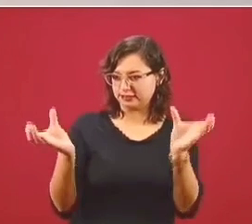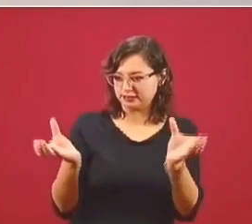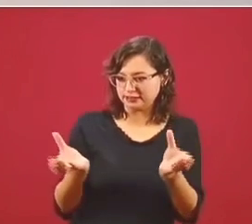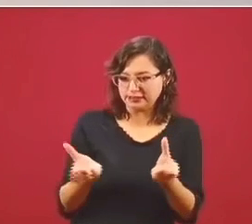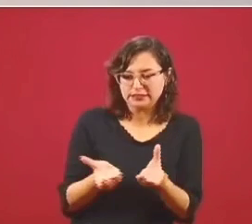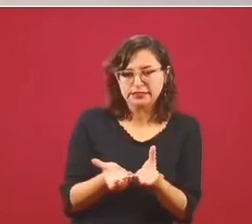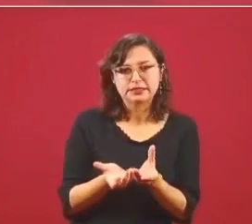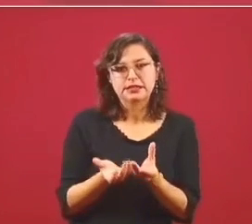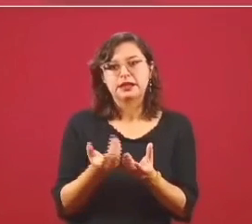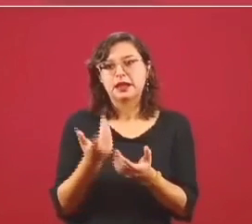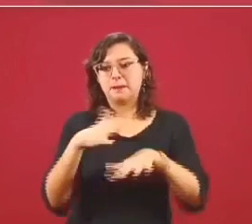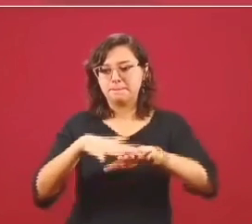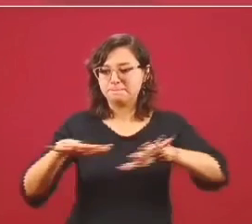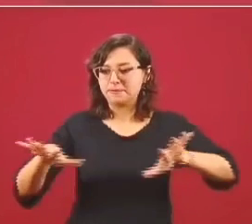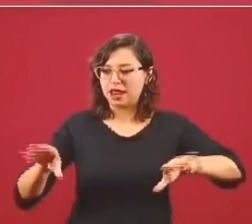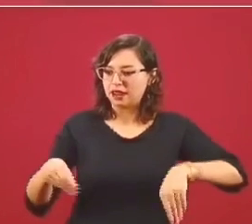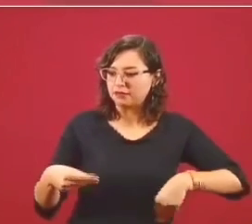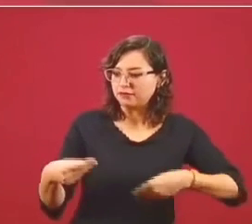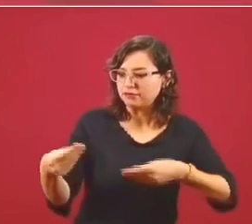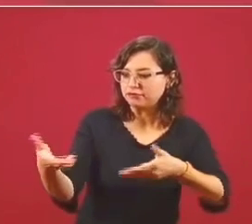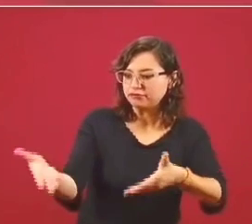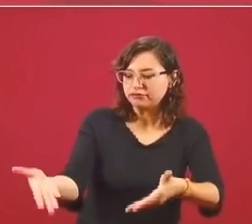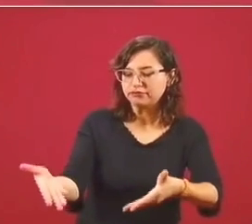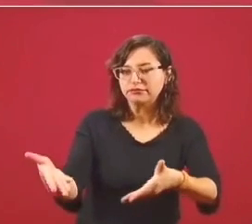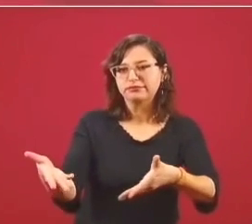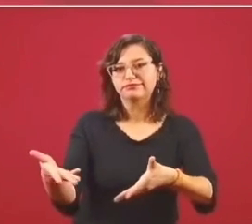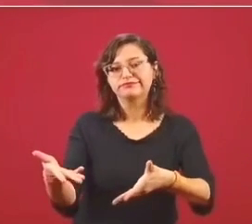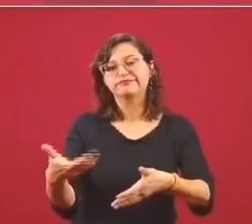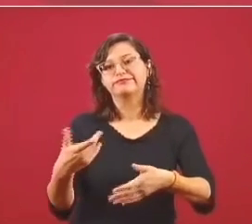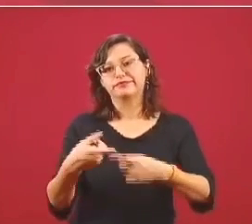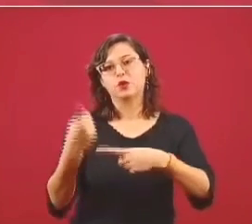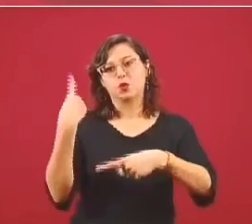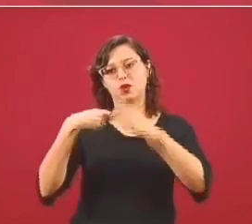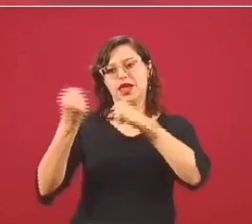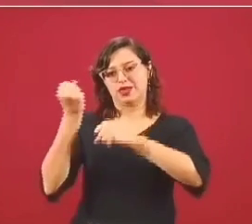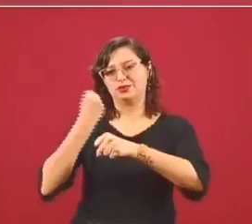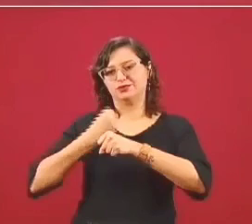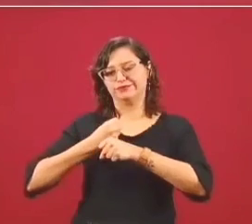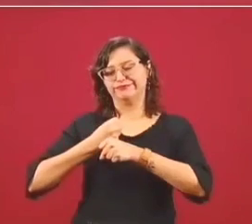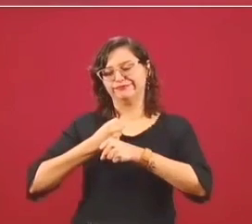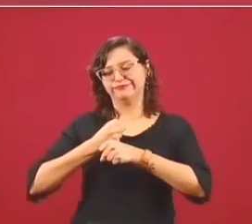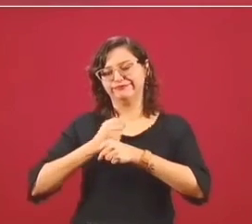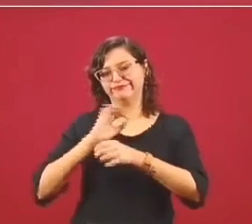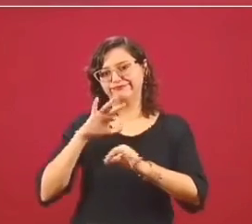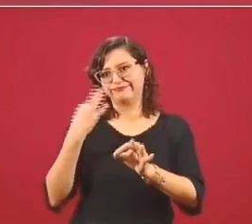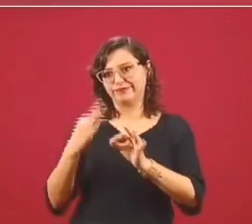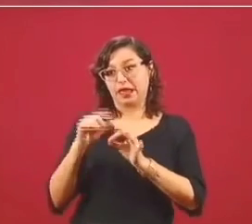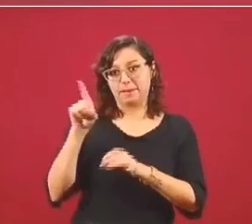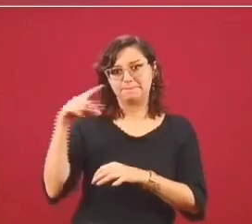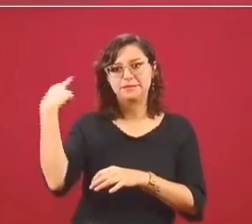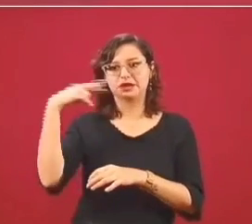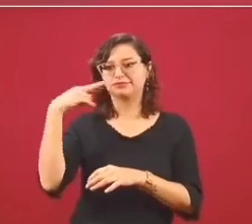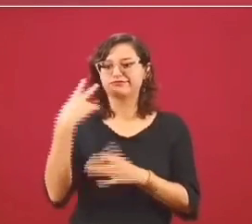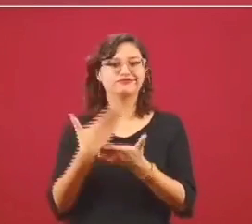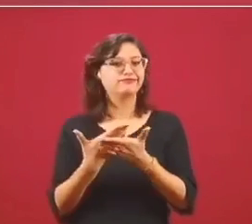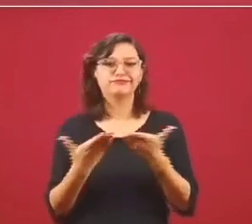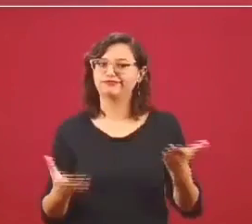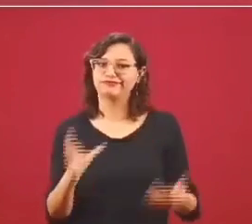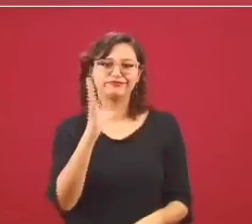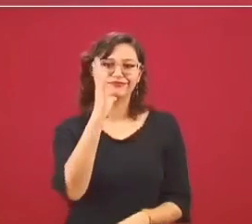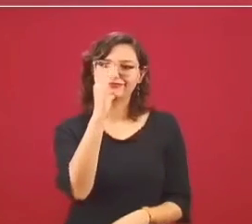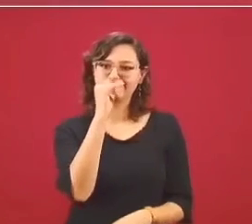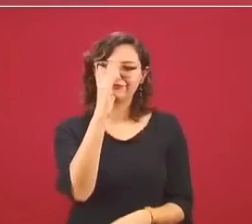hice el año pasado, fuimos a Veracruz. Ahora va a hacer